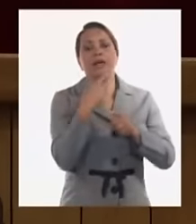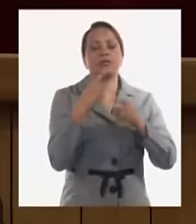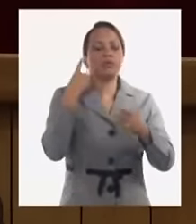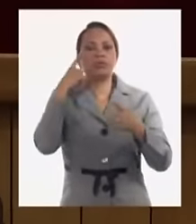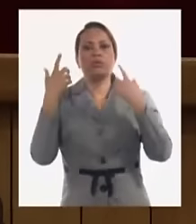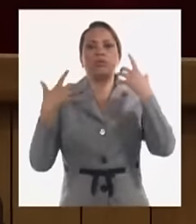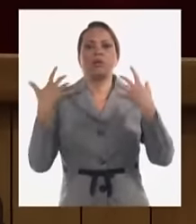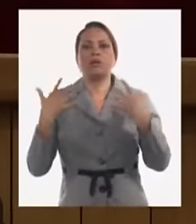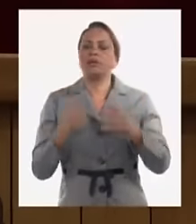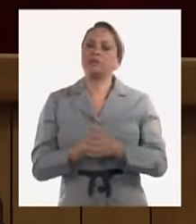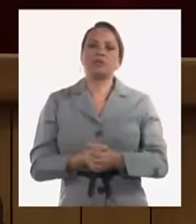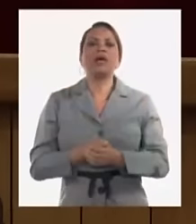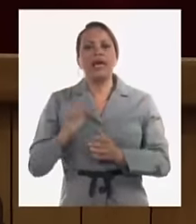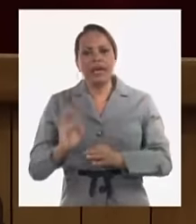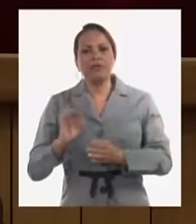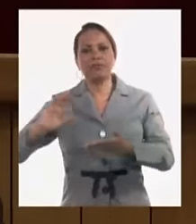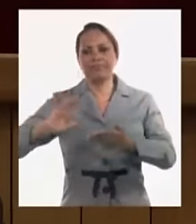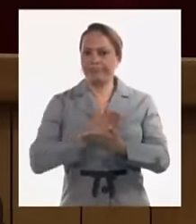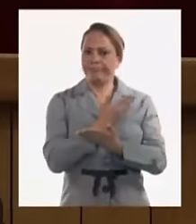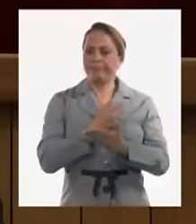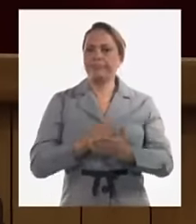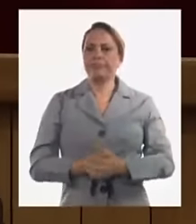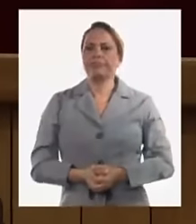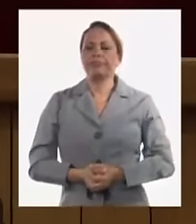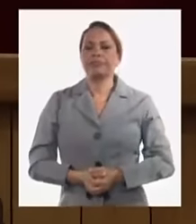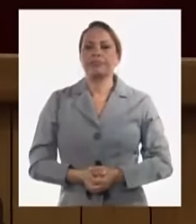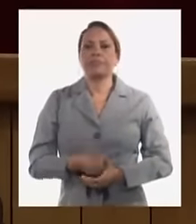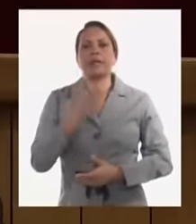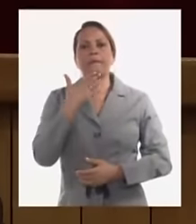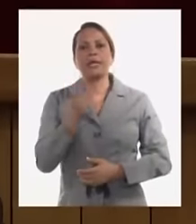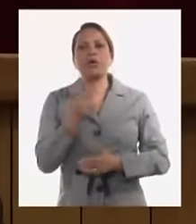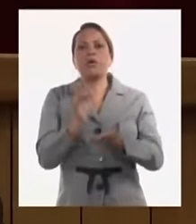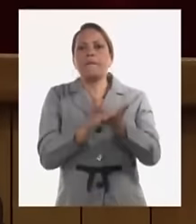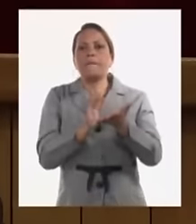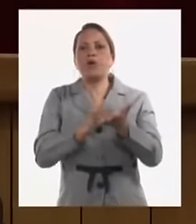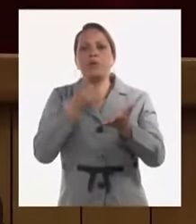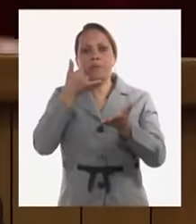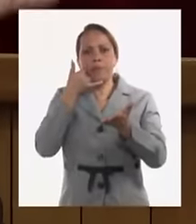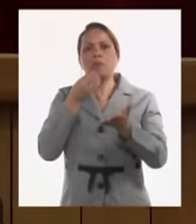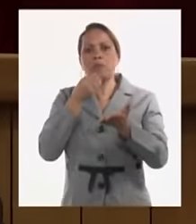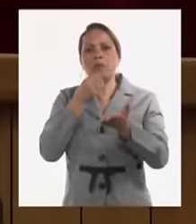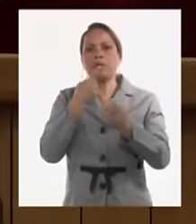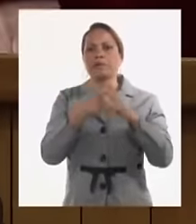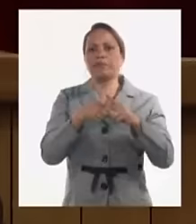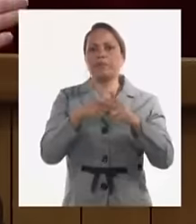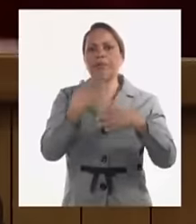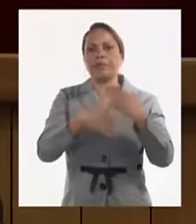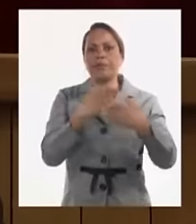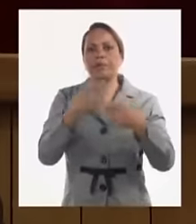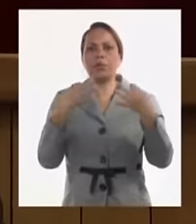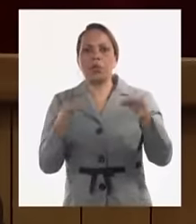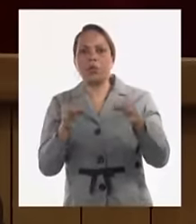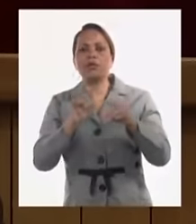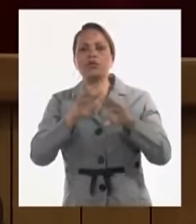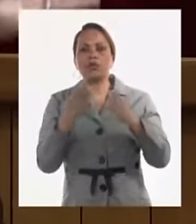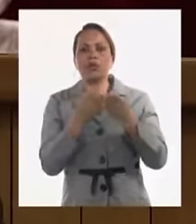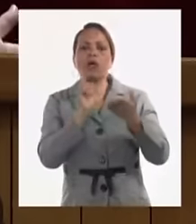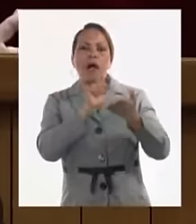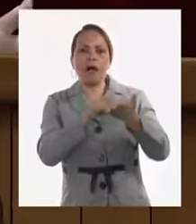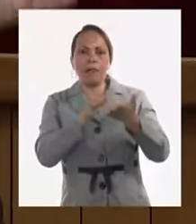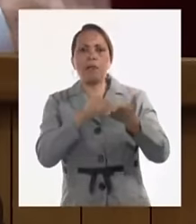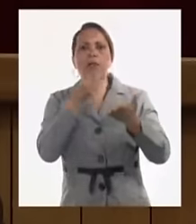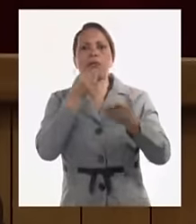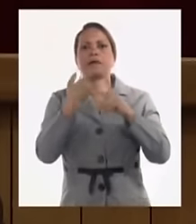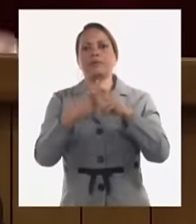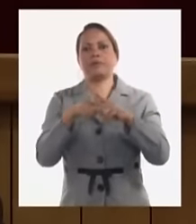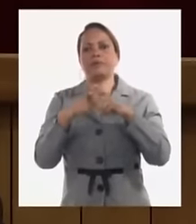puedas hacer la mayor cantidad de trámites posible y en eso hay un documento concreto se va